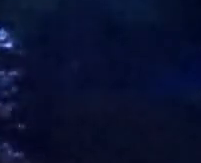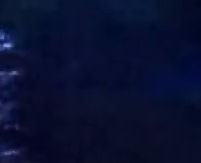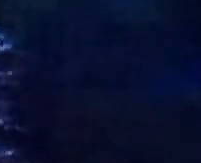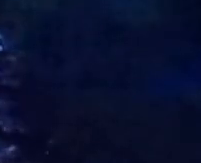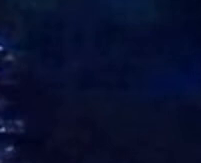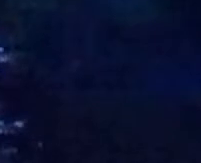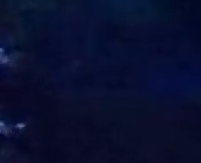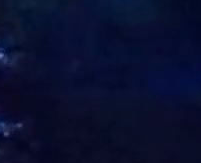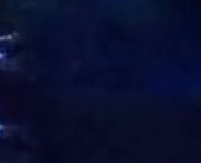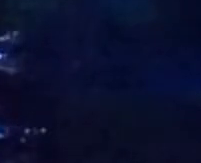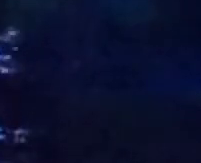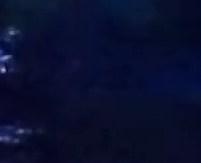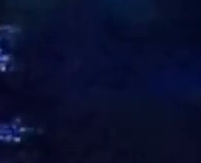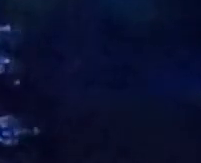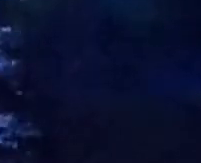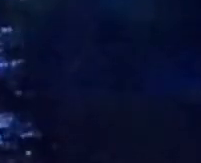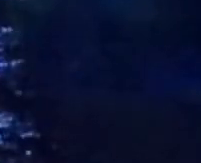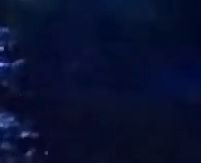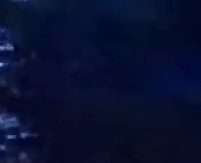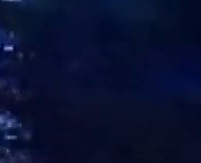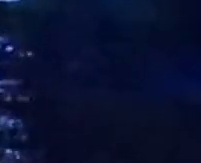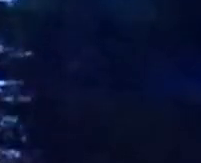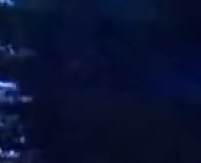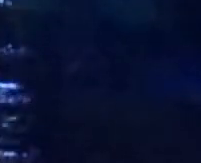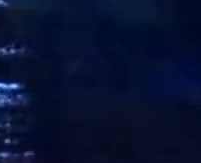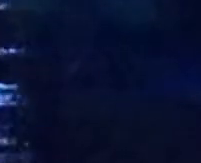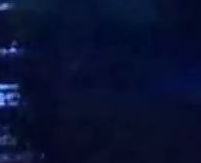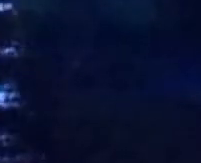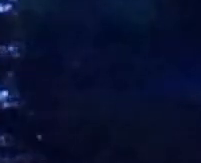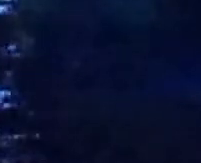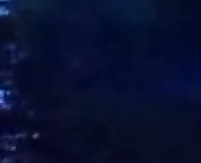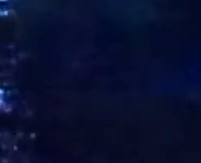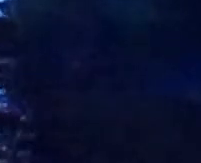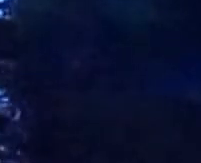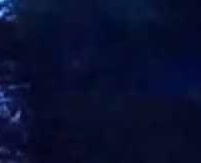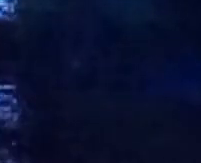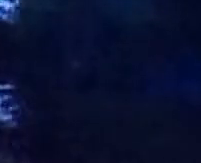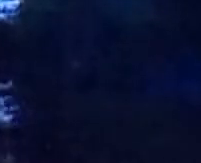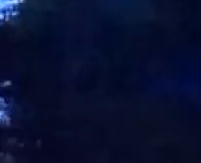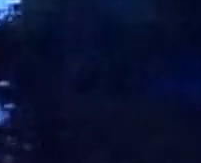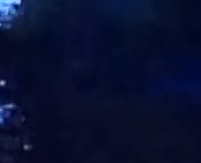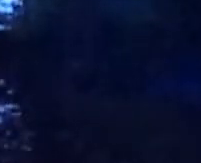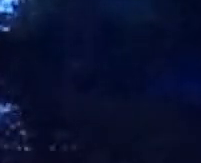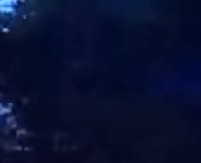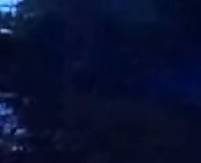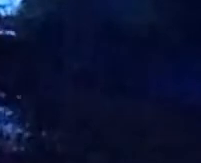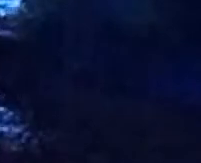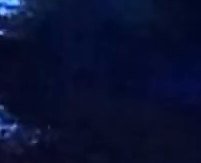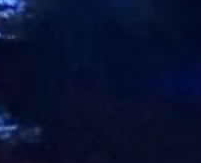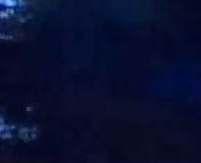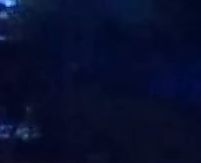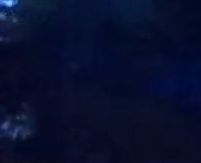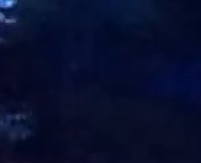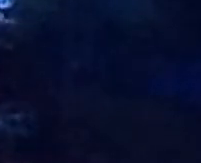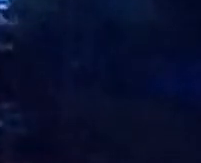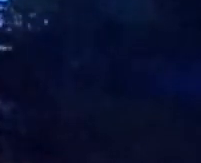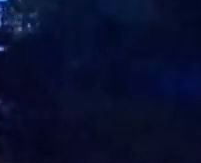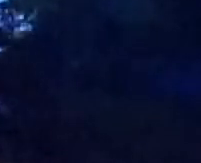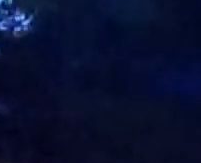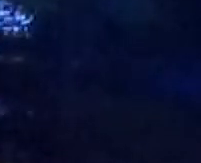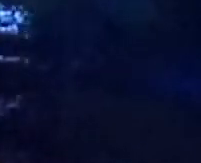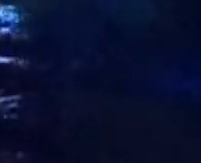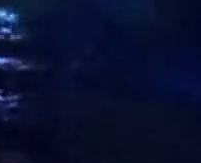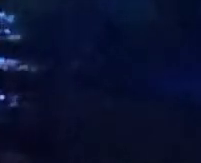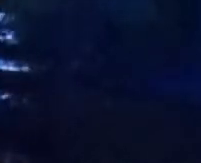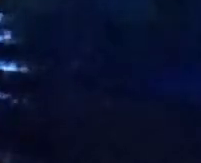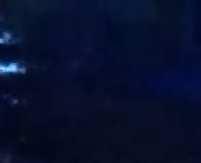consultora Virenza. Que tengan todos buenas noches. Nos damos cita mañana a la última versión de esta semana de